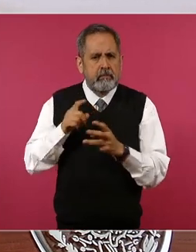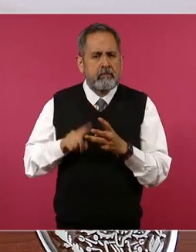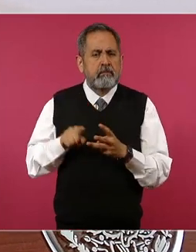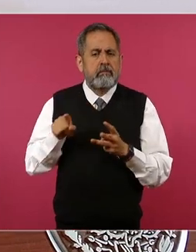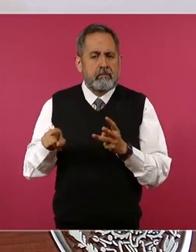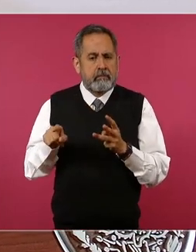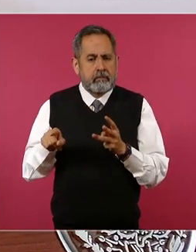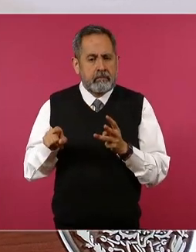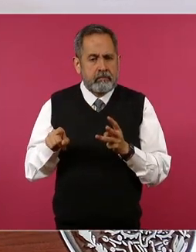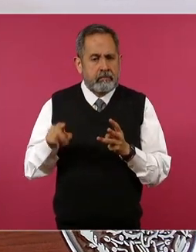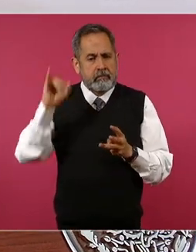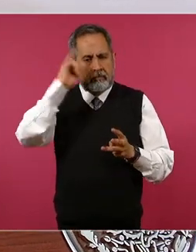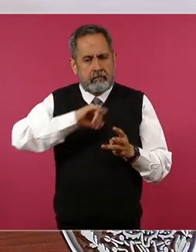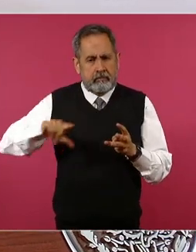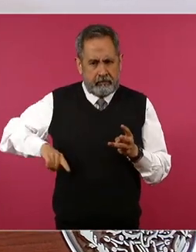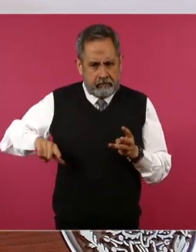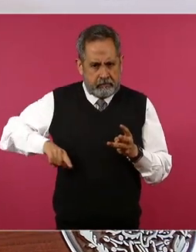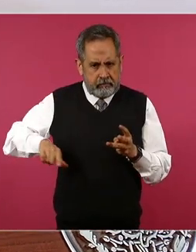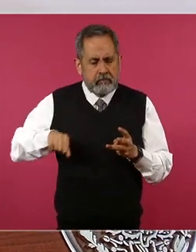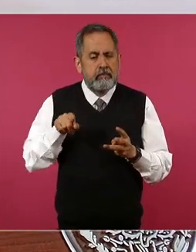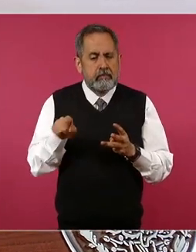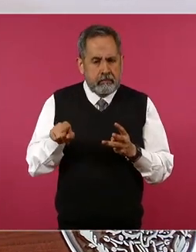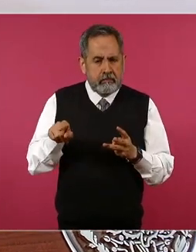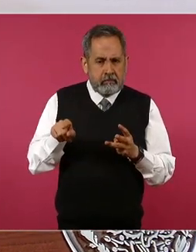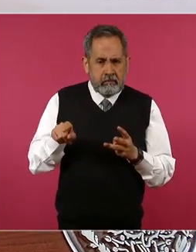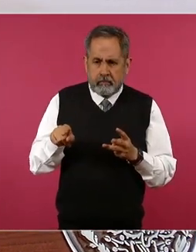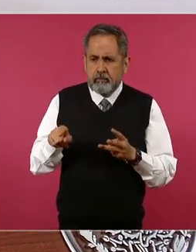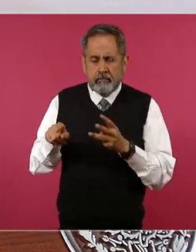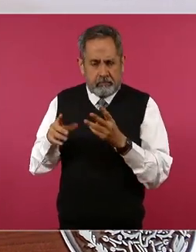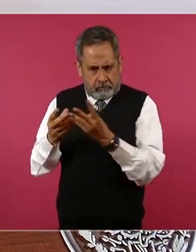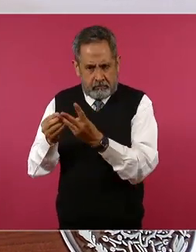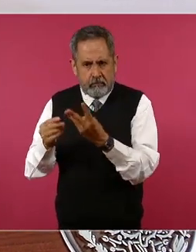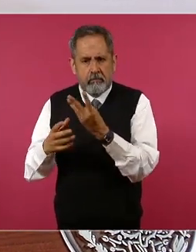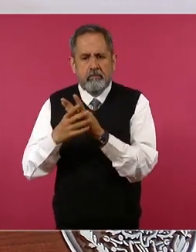estuve de jefe de gobierno y ahora